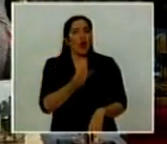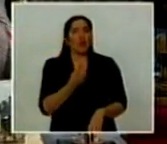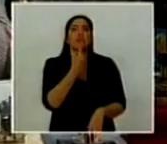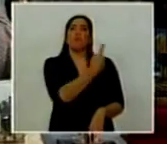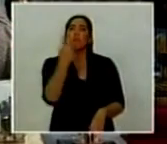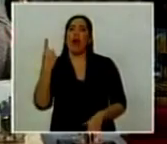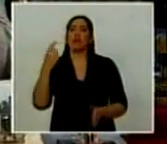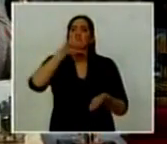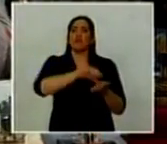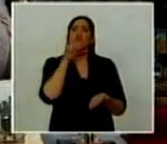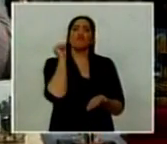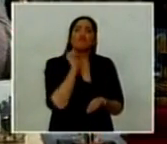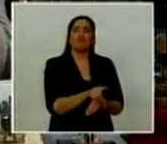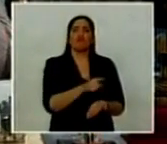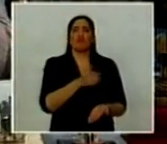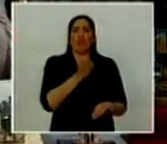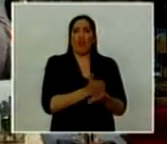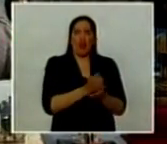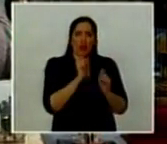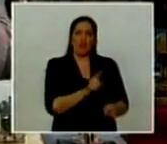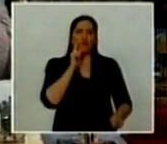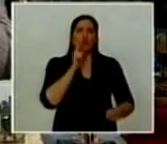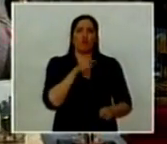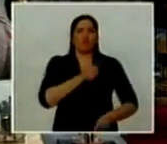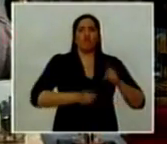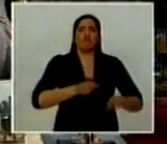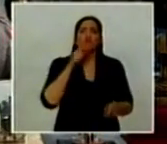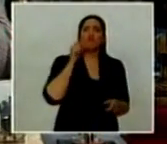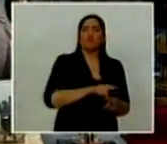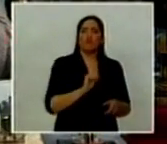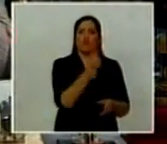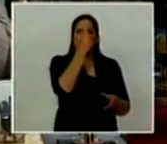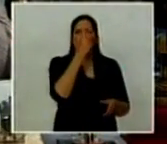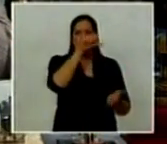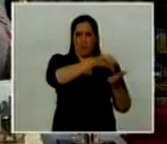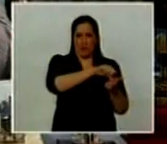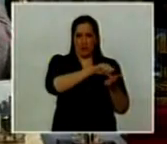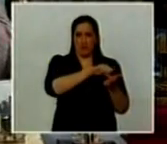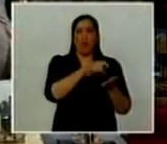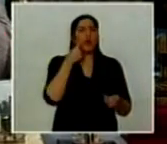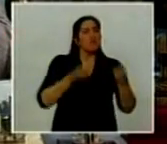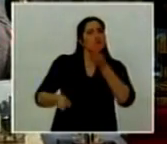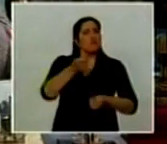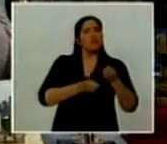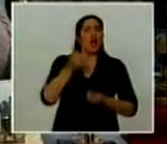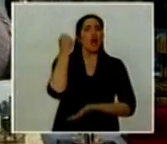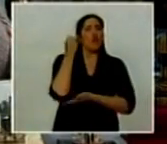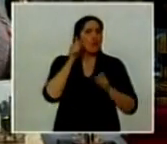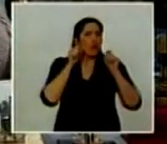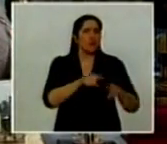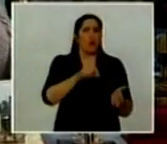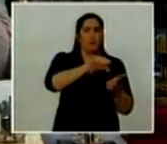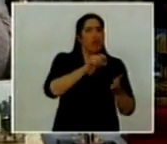los Estados a formular sus políticas macroeconómicas y por lo tanto a poder reestructurar sus deudas.